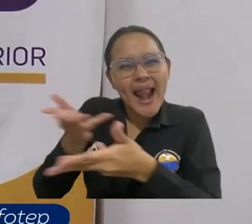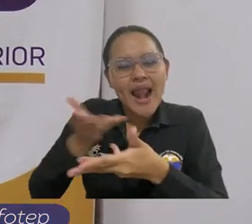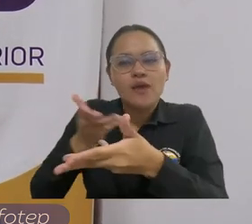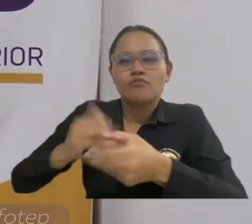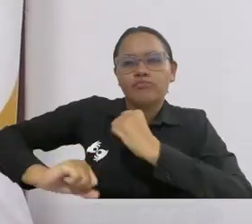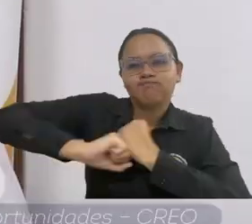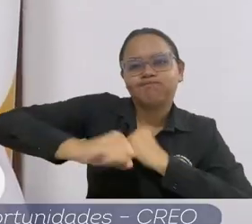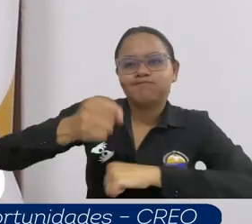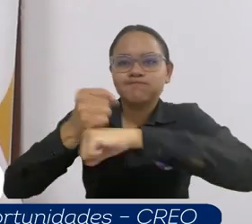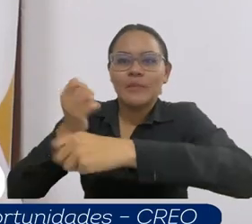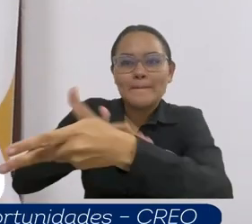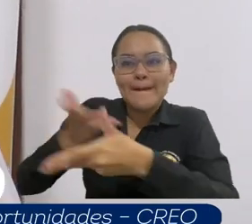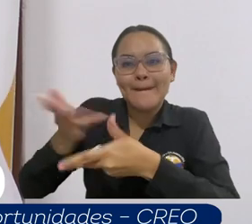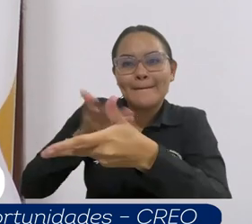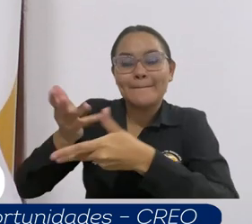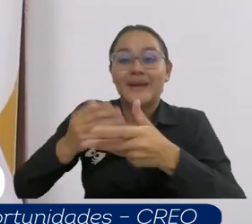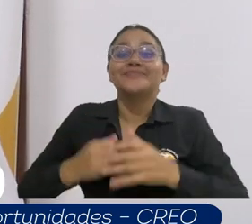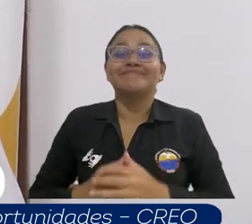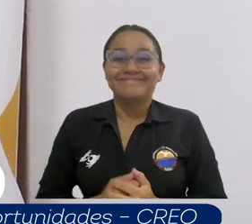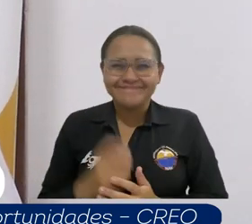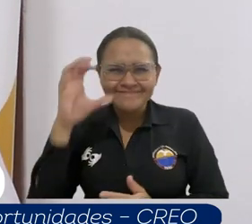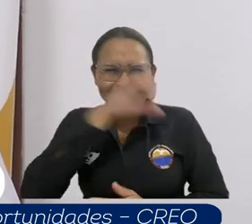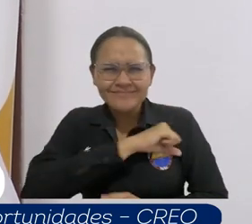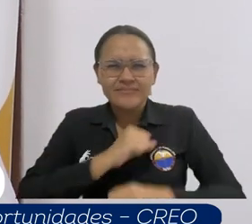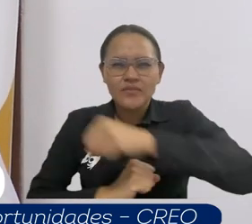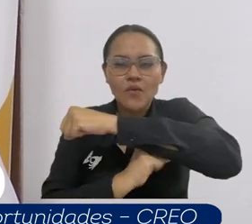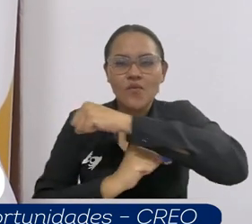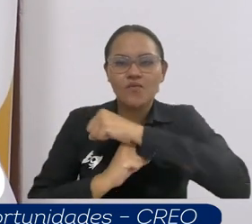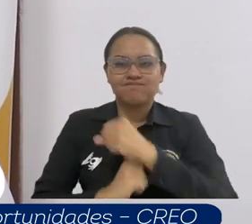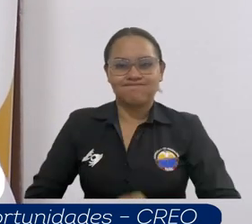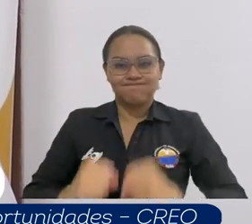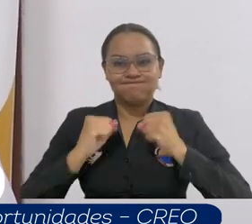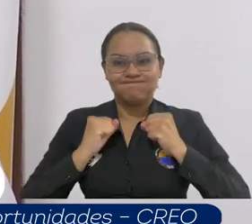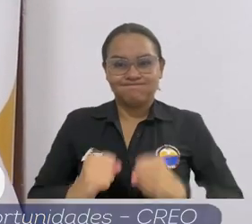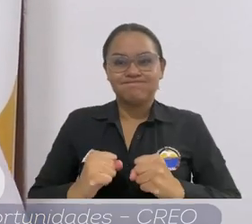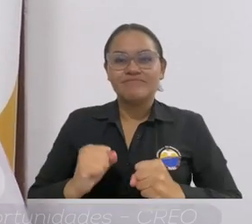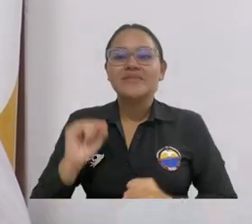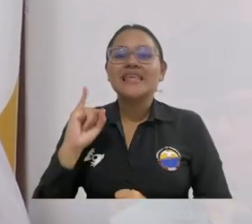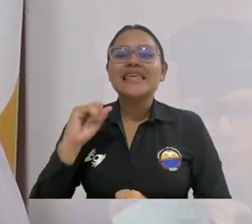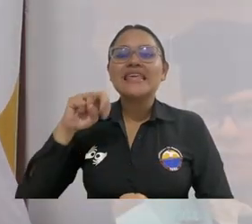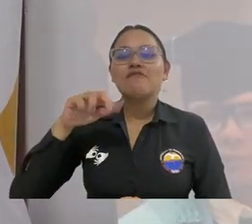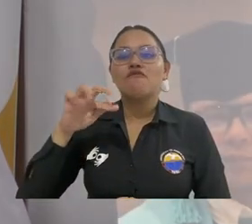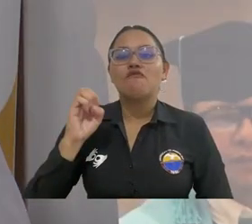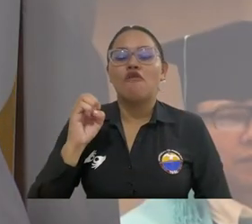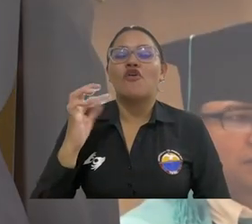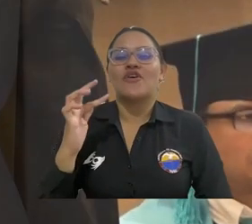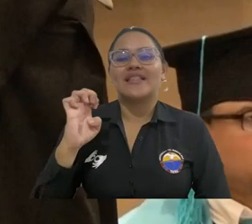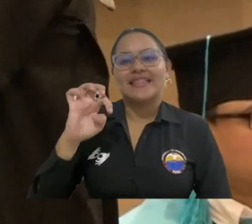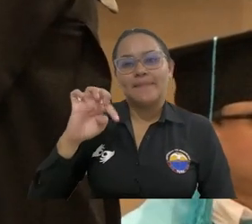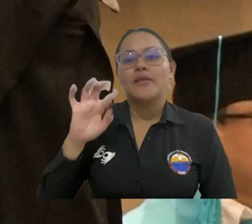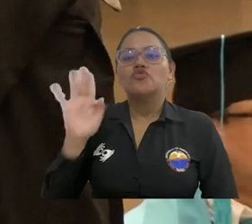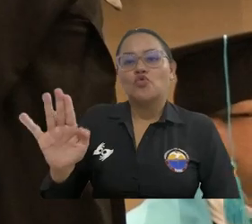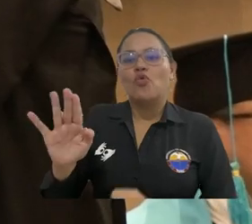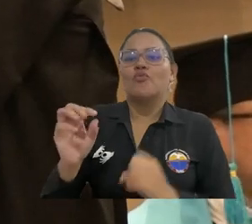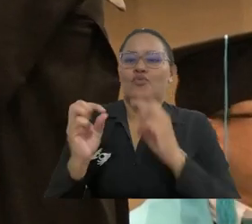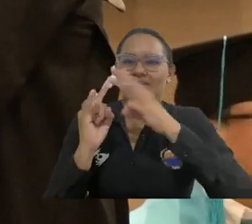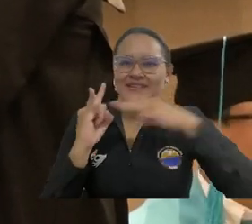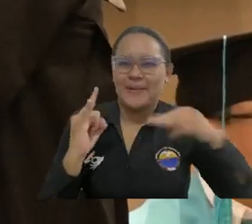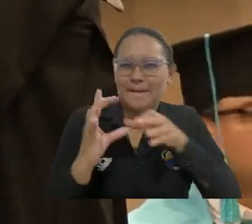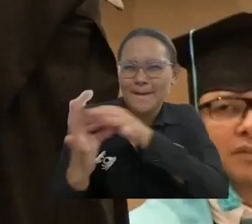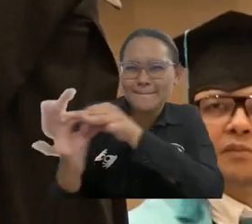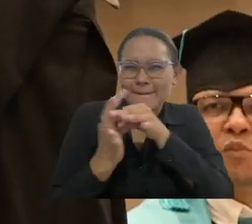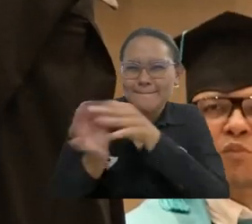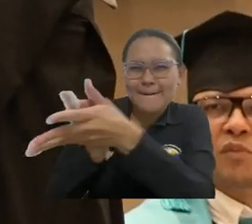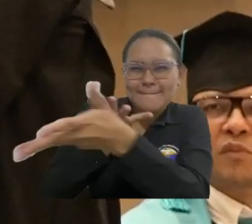institucionales. Es decir, se fortalece esta relación entre Infotep y Universidad Magdalena. Creo que ha dejado buenos